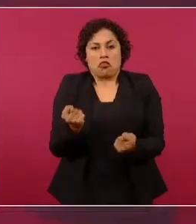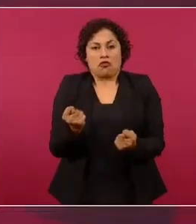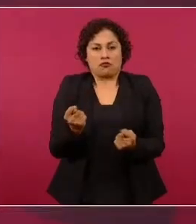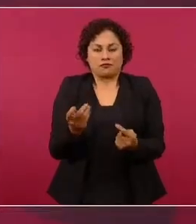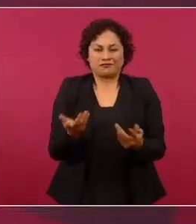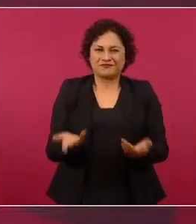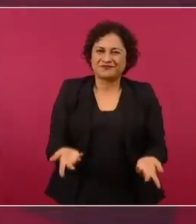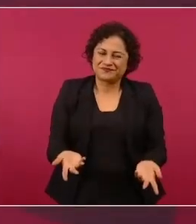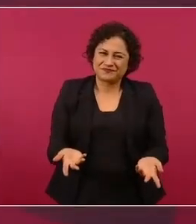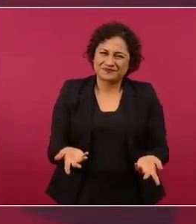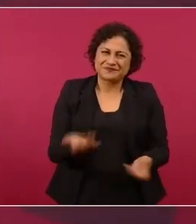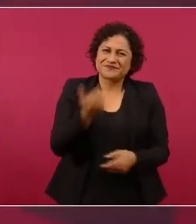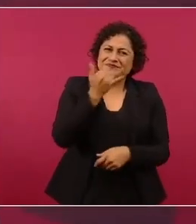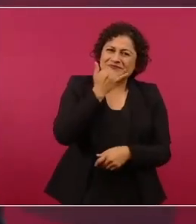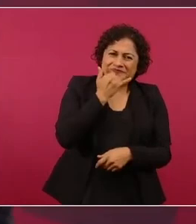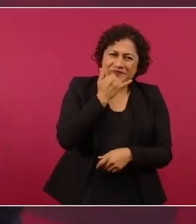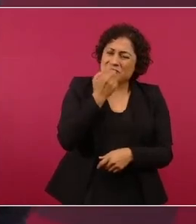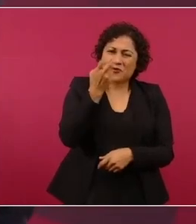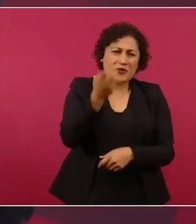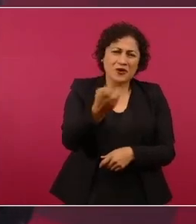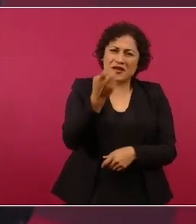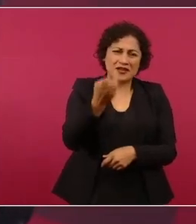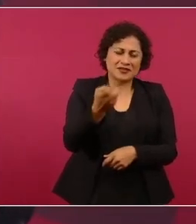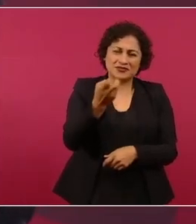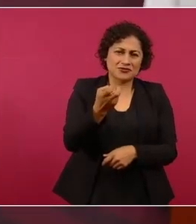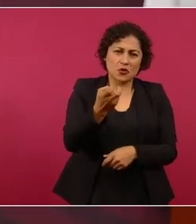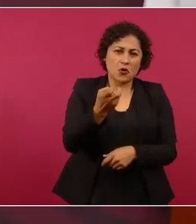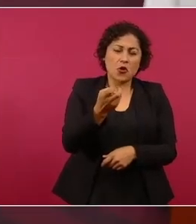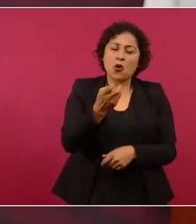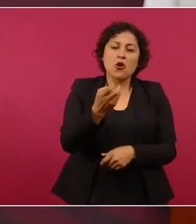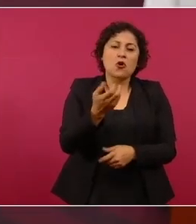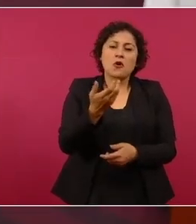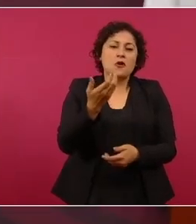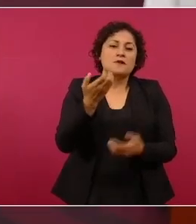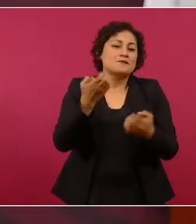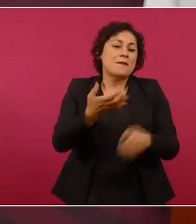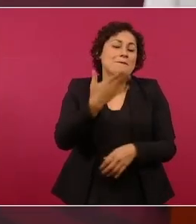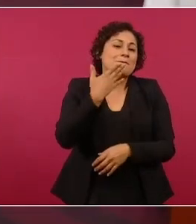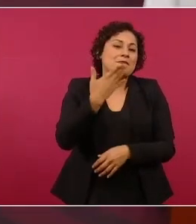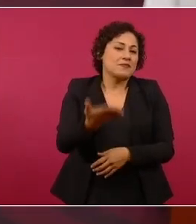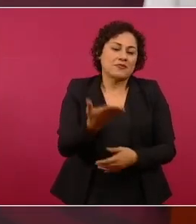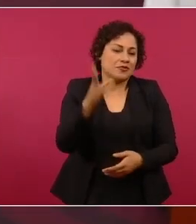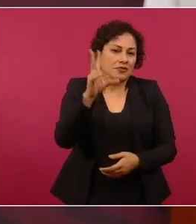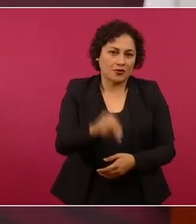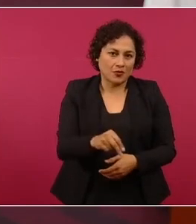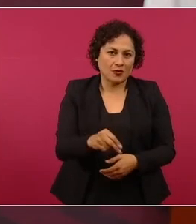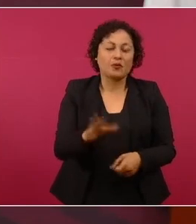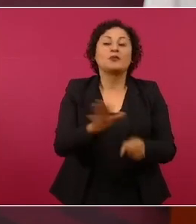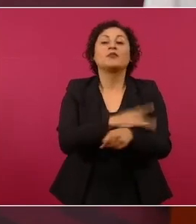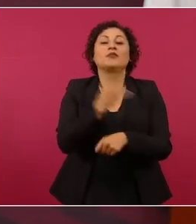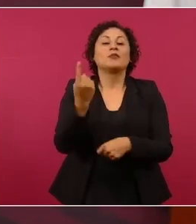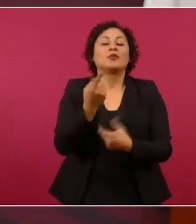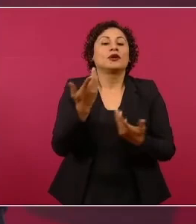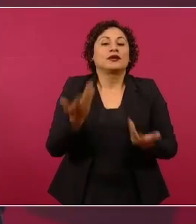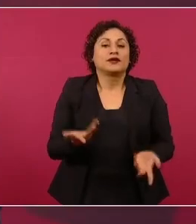país que sea, por más poder que tenga,